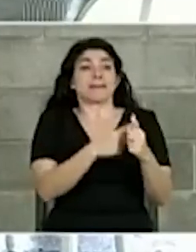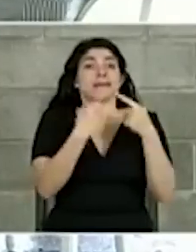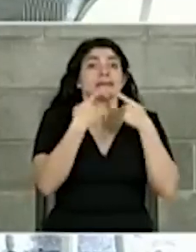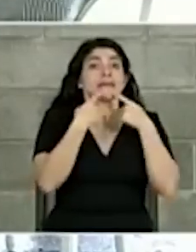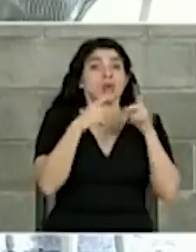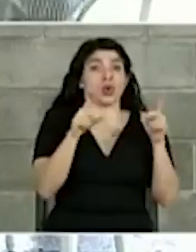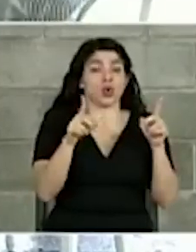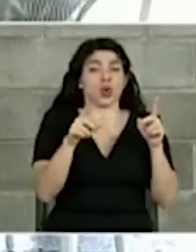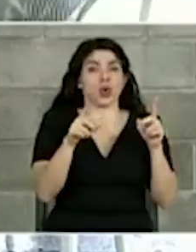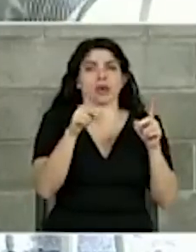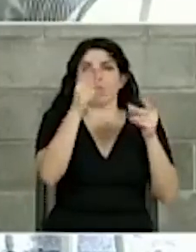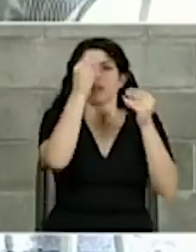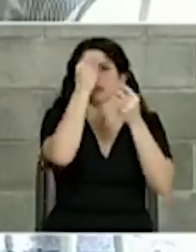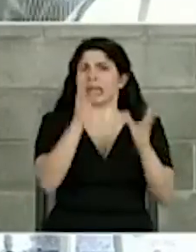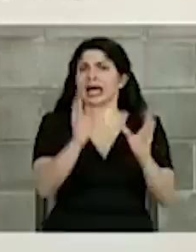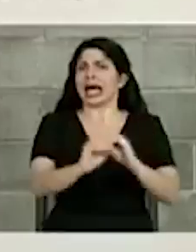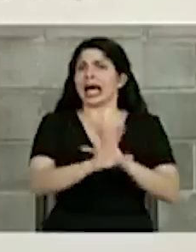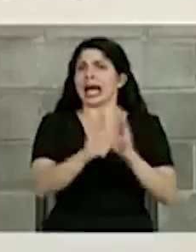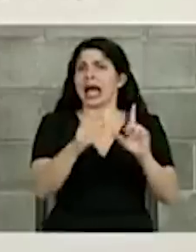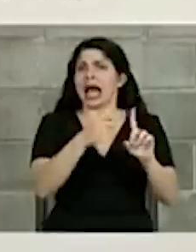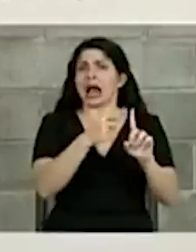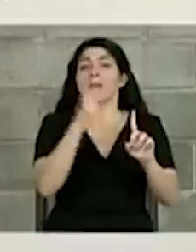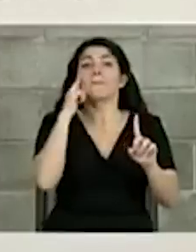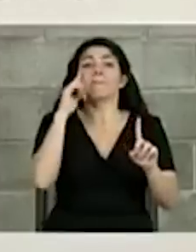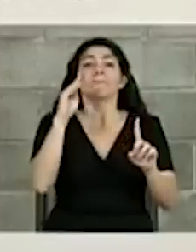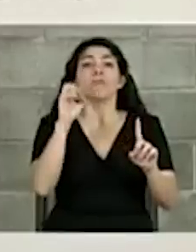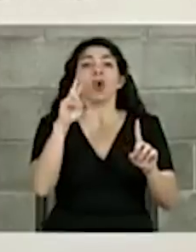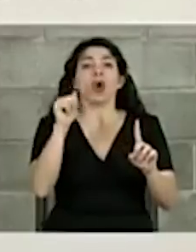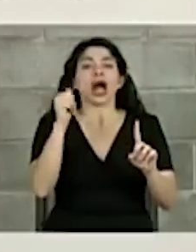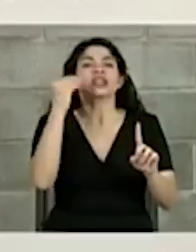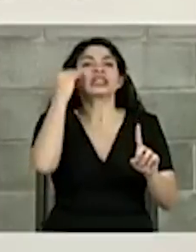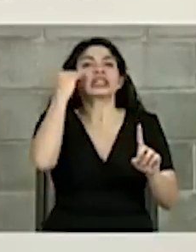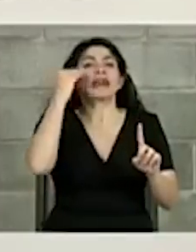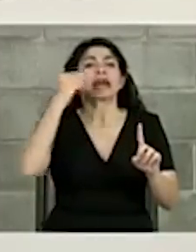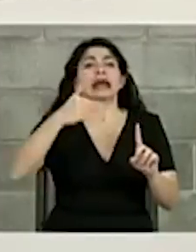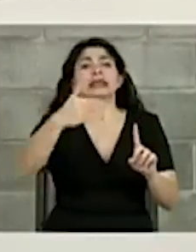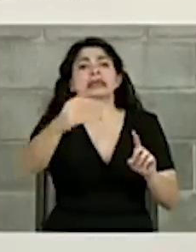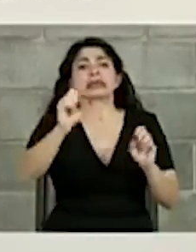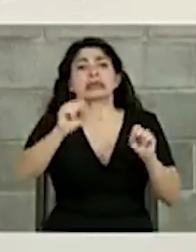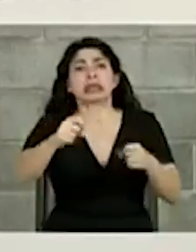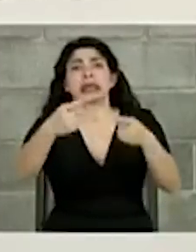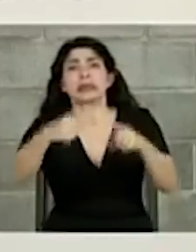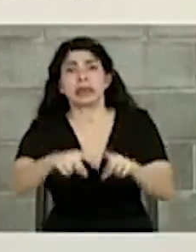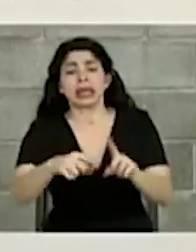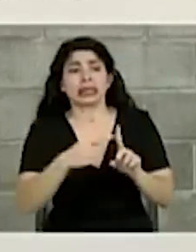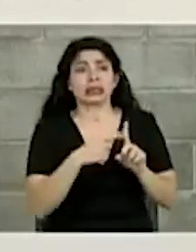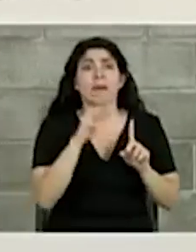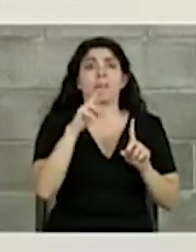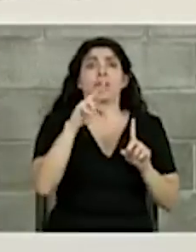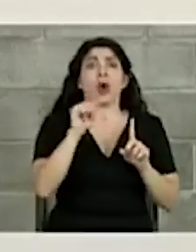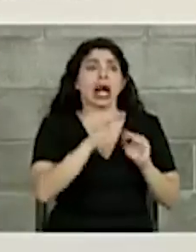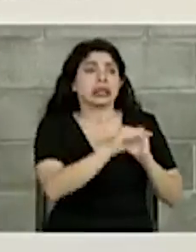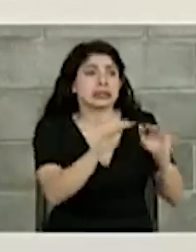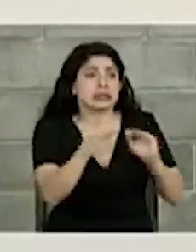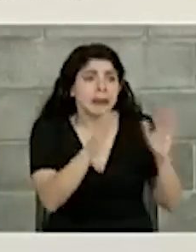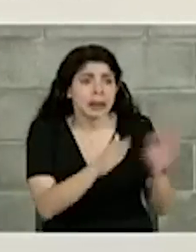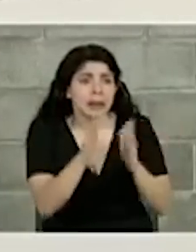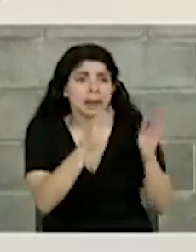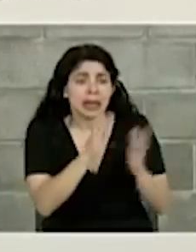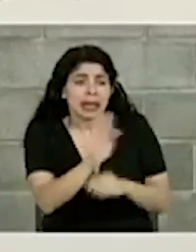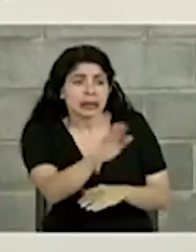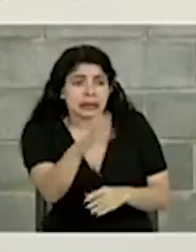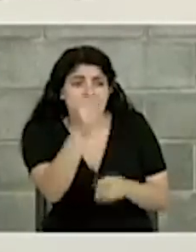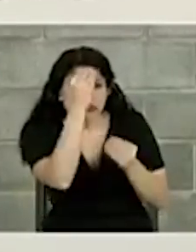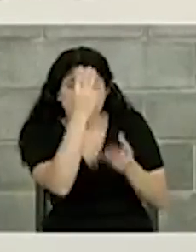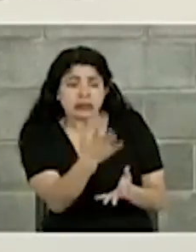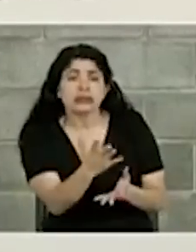era un anuncio claro porque Mora sabía lo que iba a pasar y estaba preparando a su pueblo para decirles